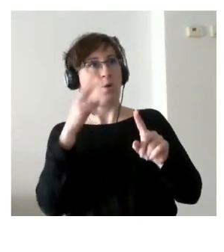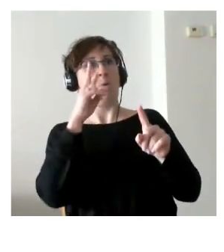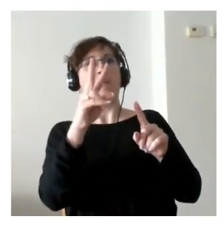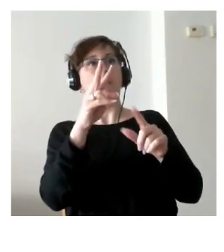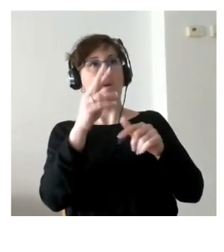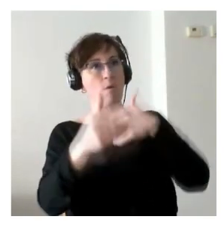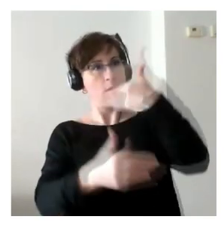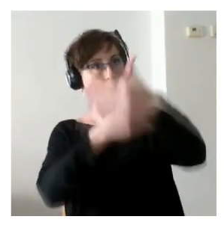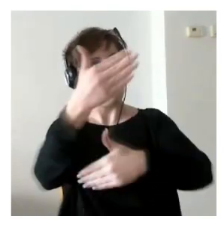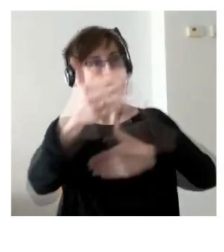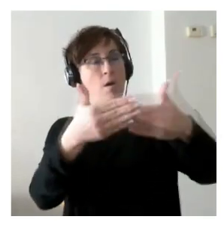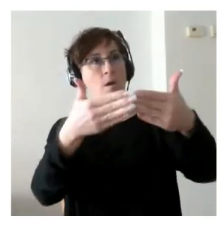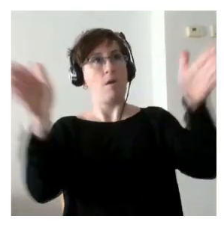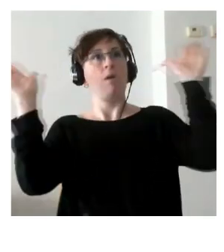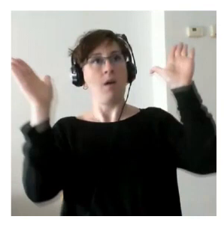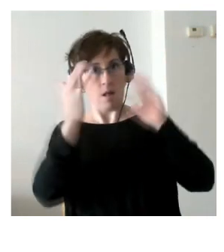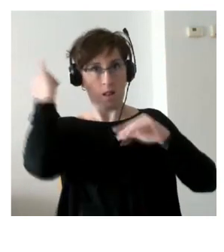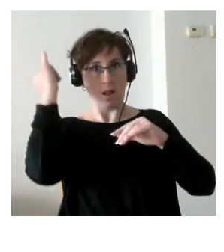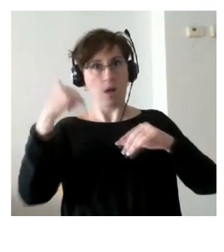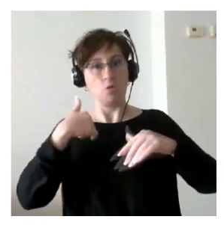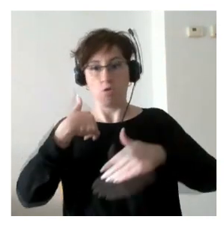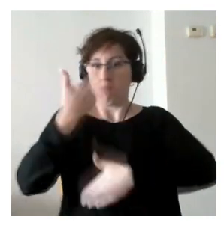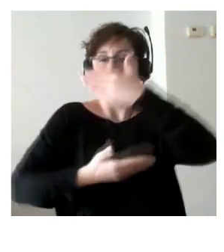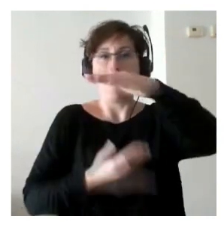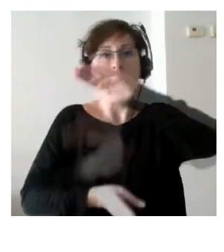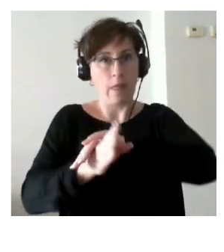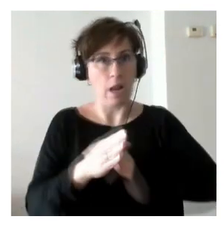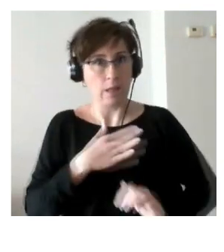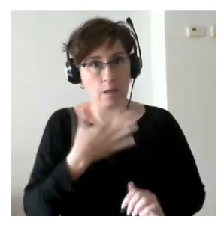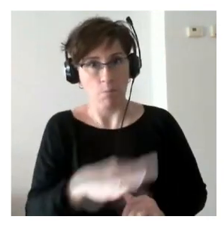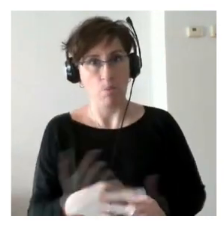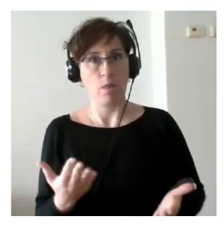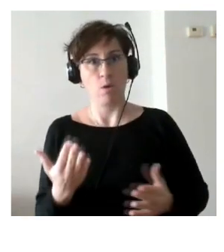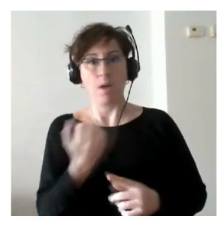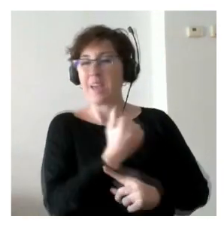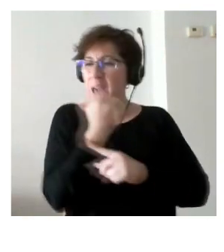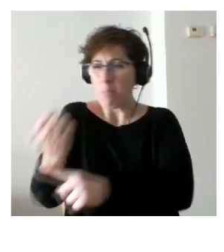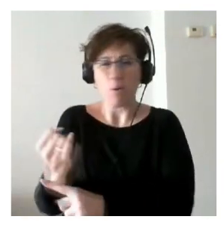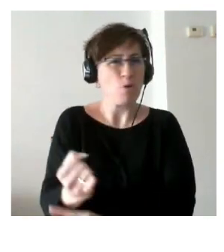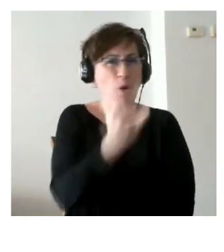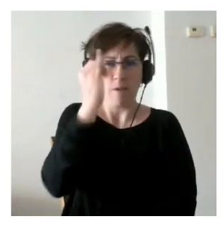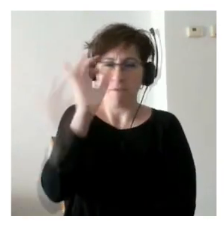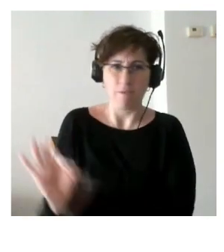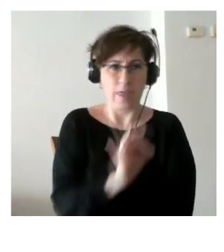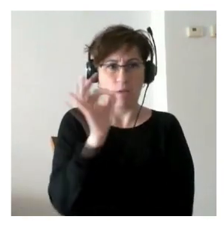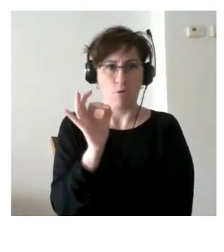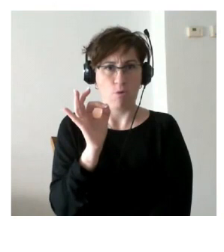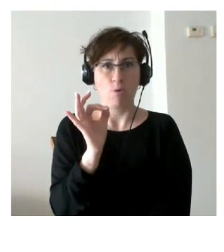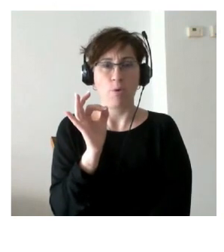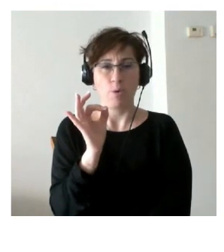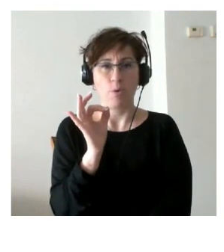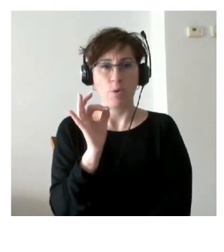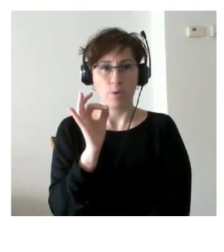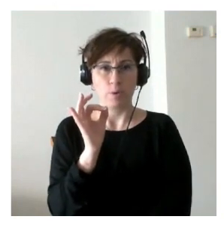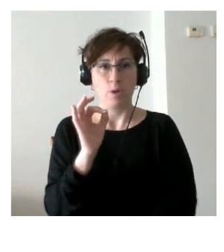camino en el que tú puedas salir adelante en la que sepas que tienes un apoyo incondicional de